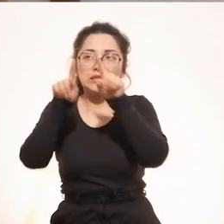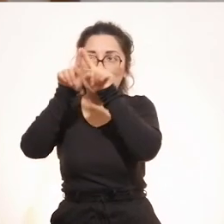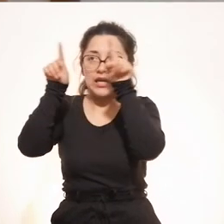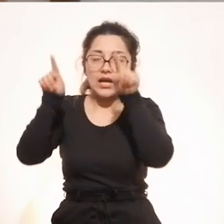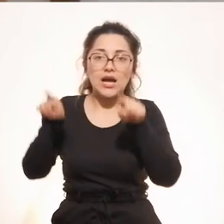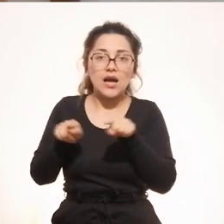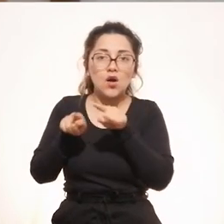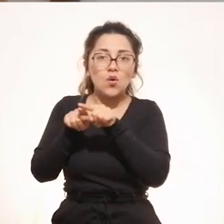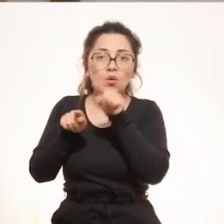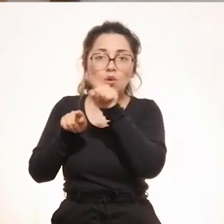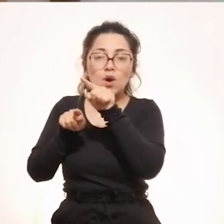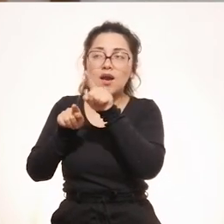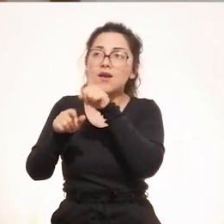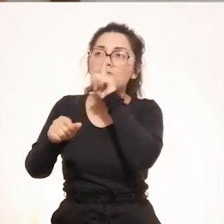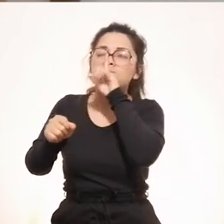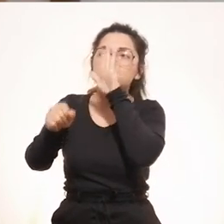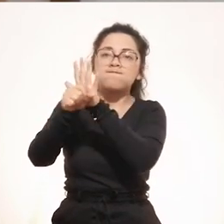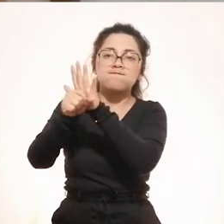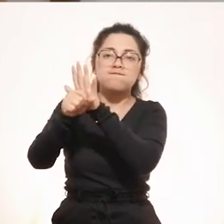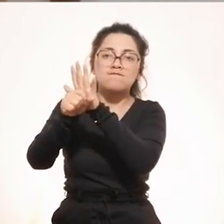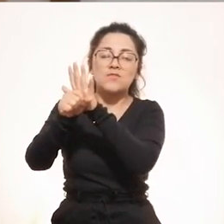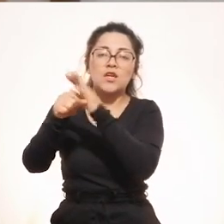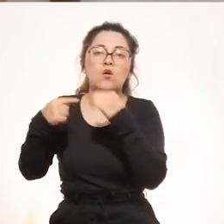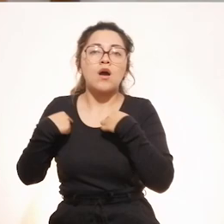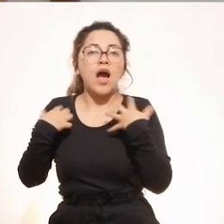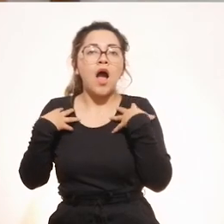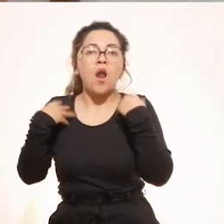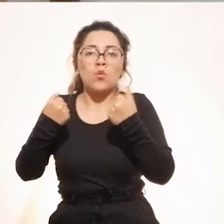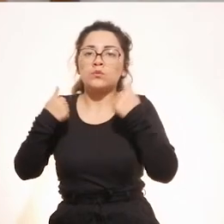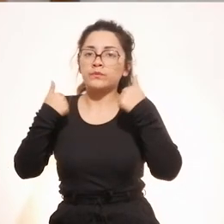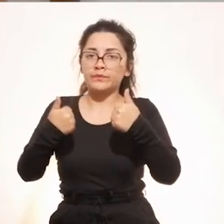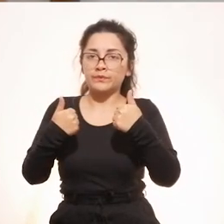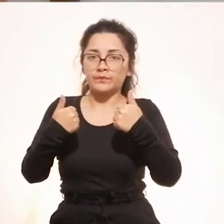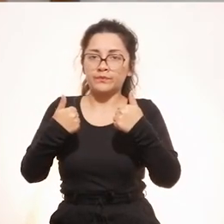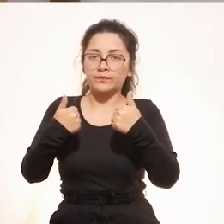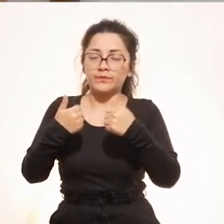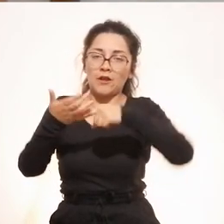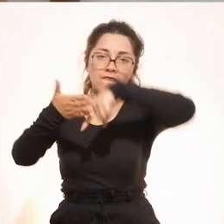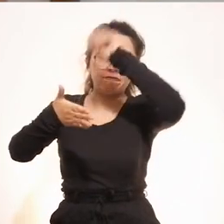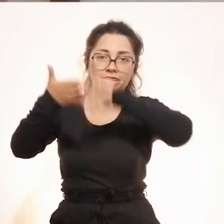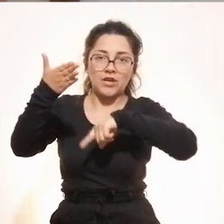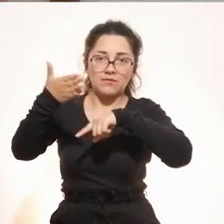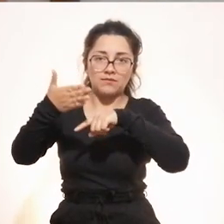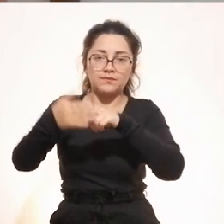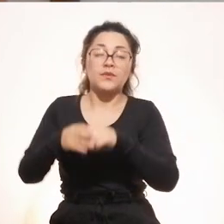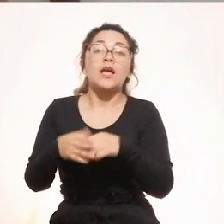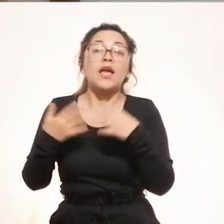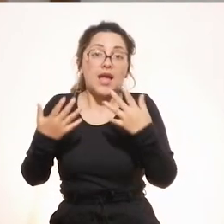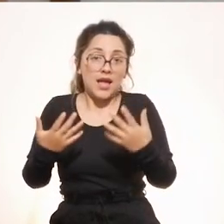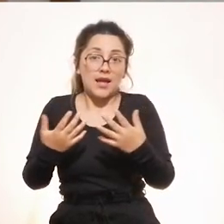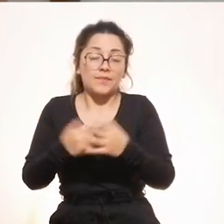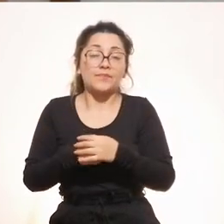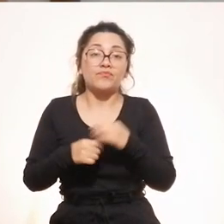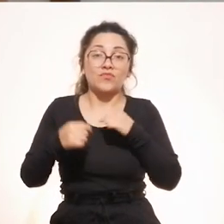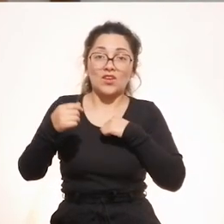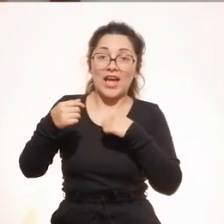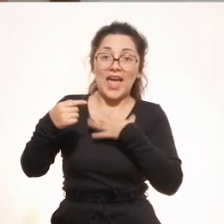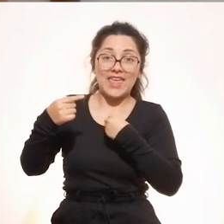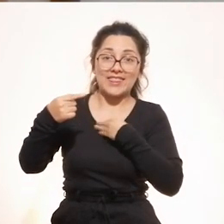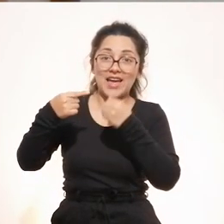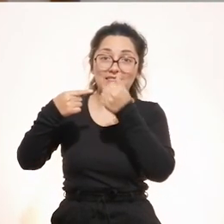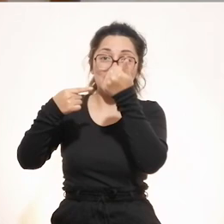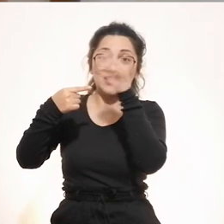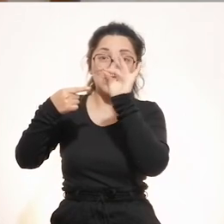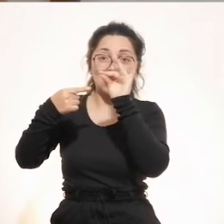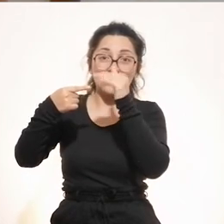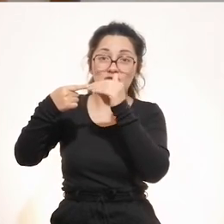también el tema de una declaración jurada de salud. Obvio, si es menor de edad, vendrá con el